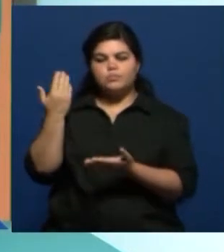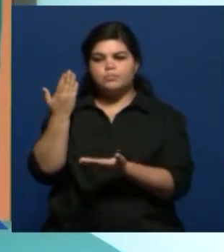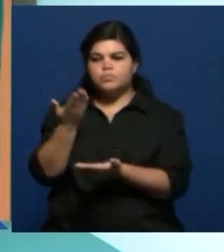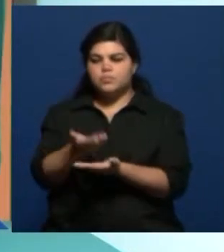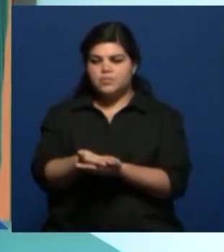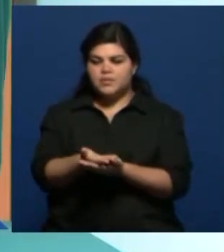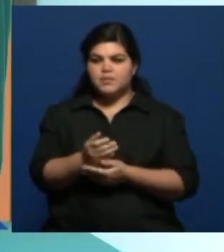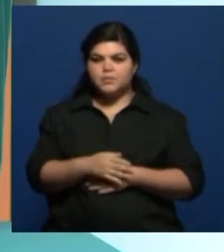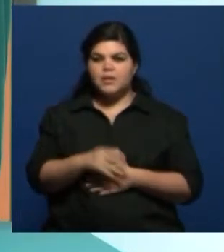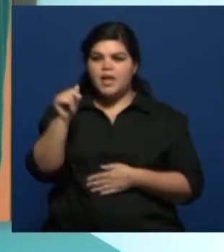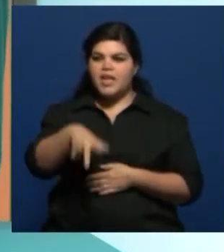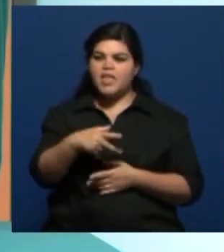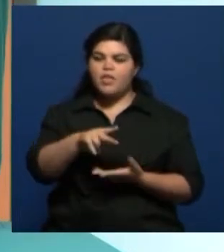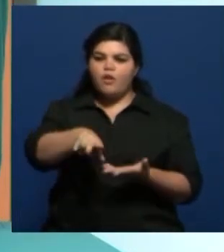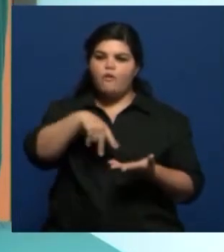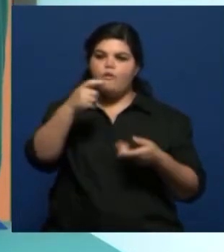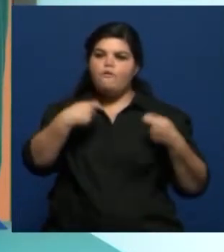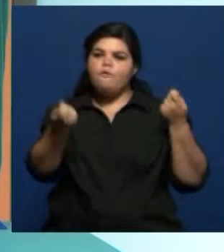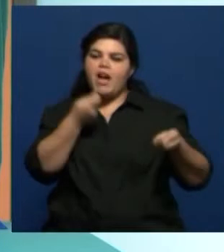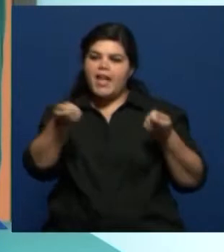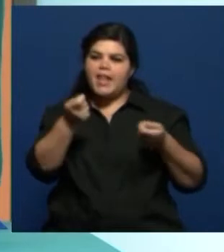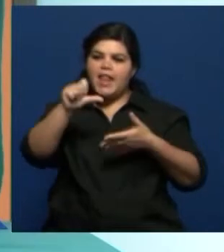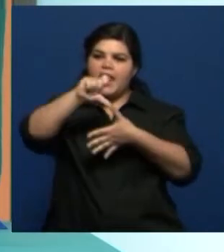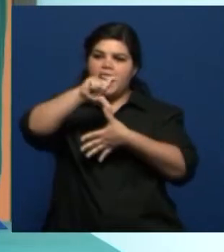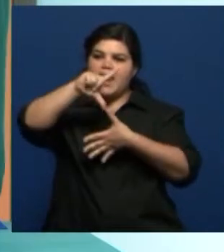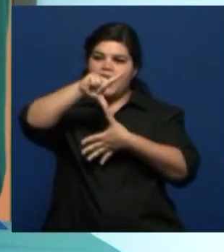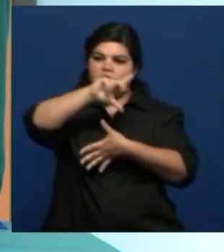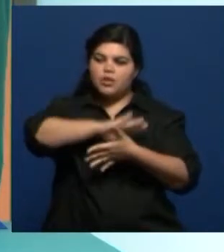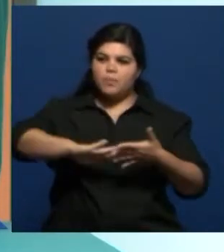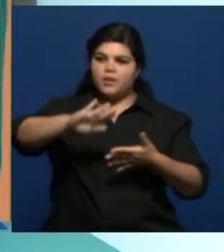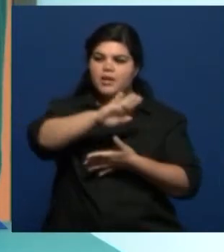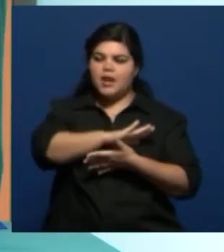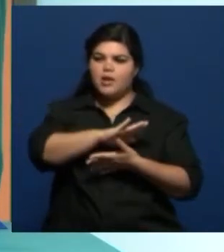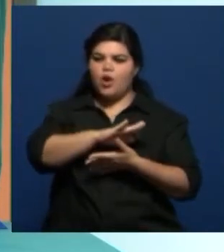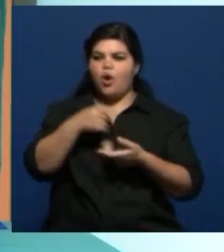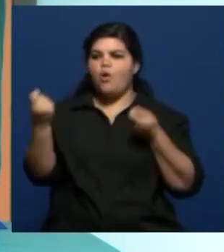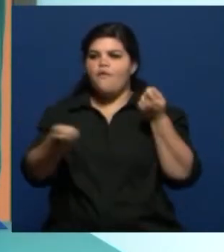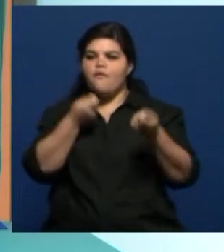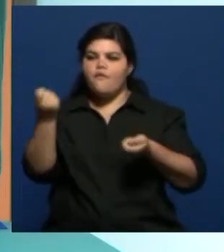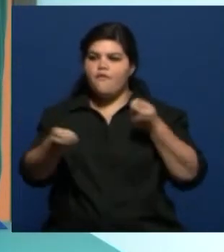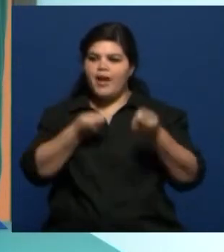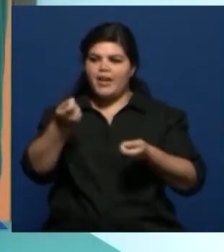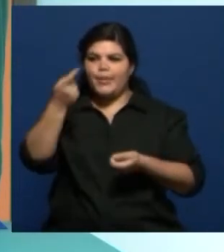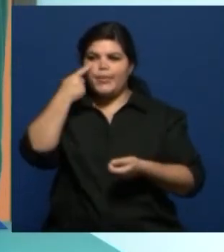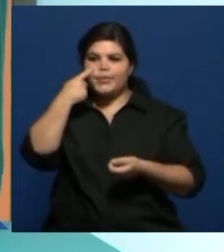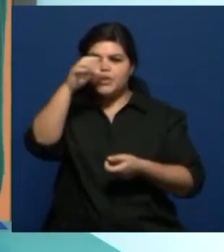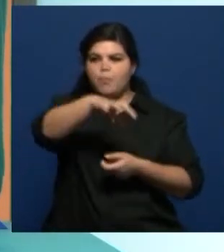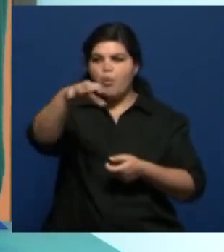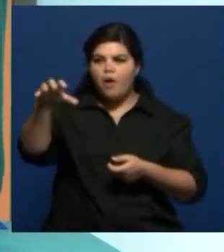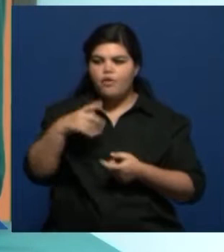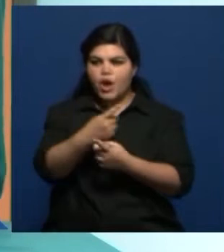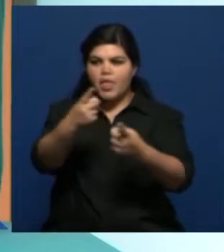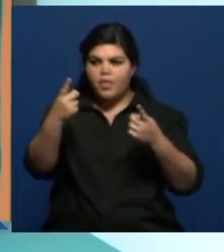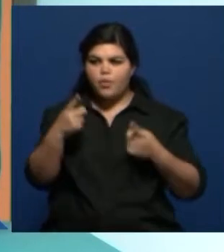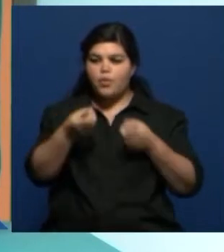que las danzas latinoamericanas en general, o las danzas populares de los diferentes pueblos, surgen